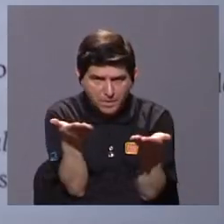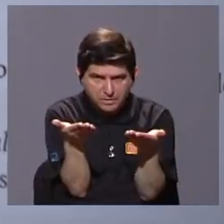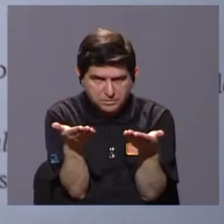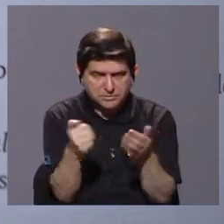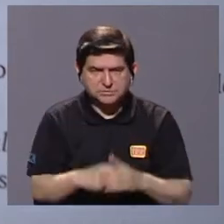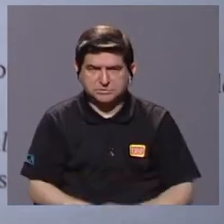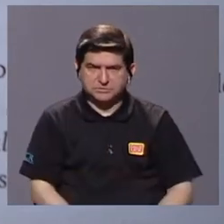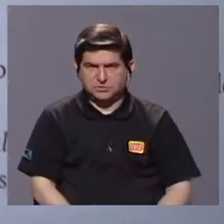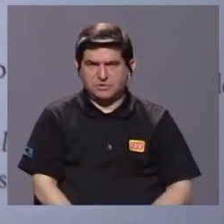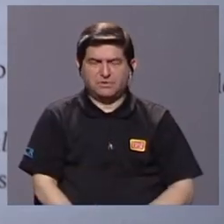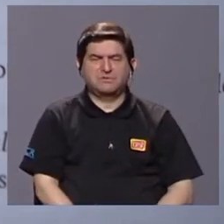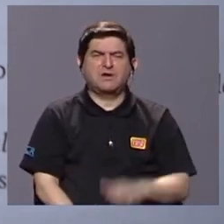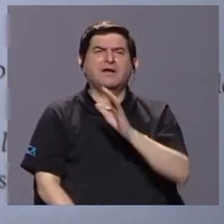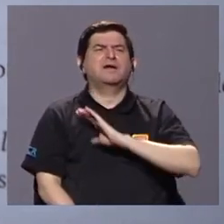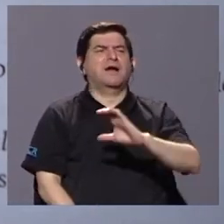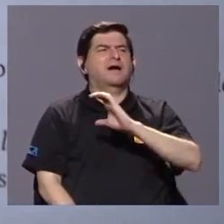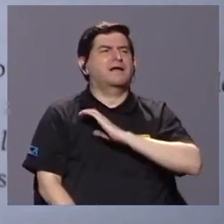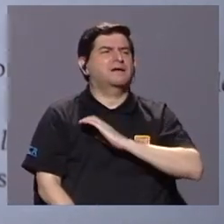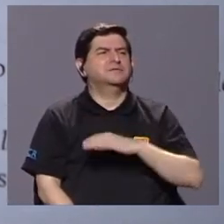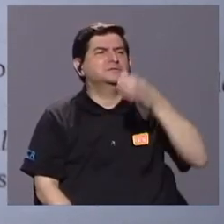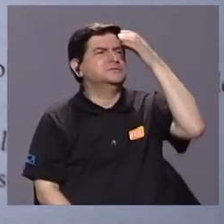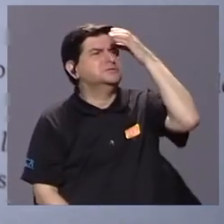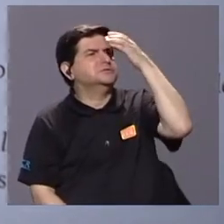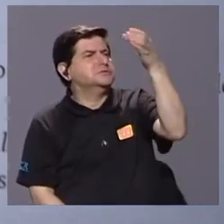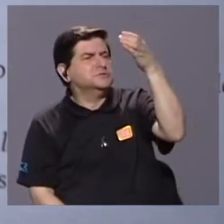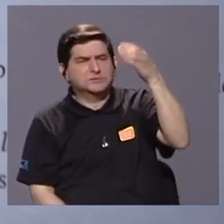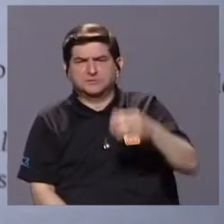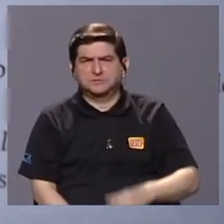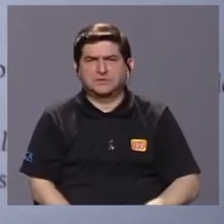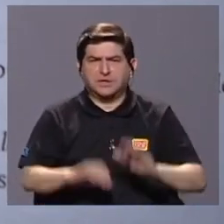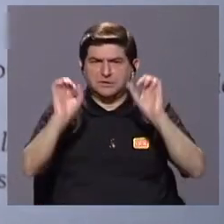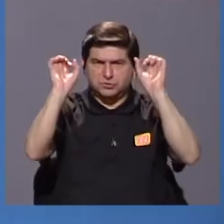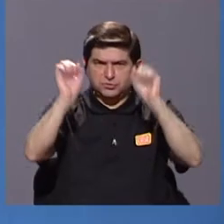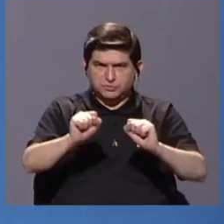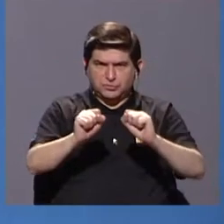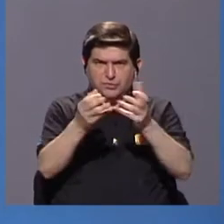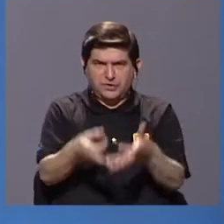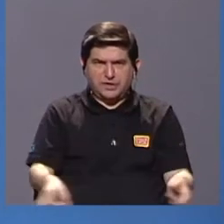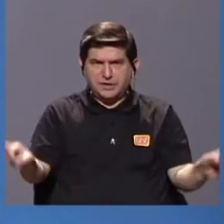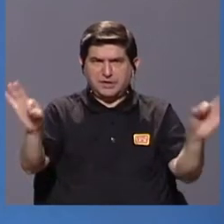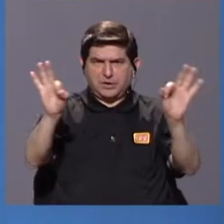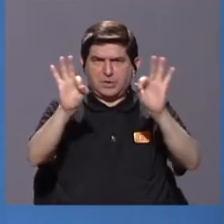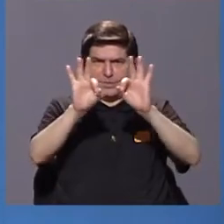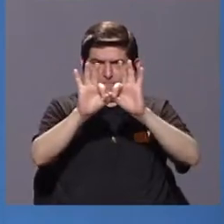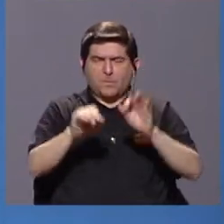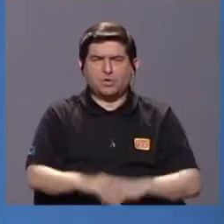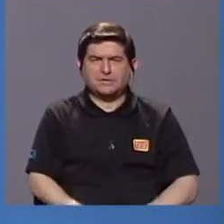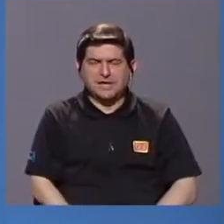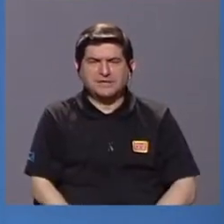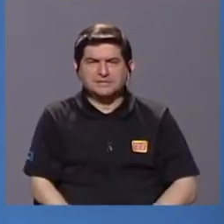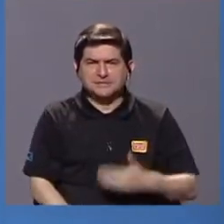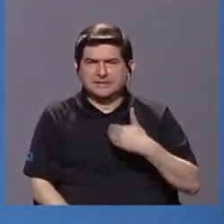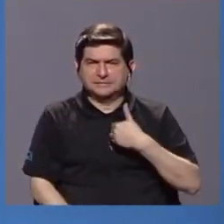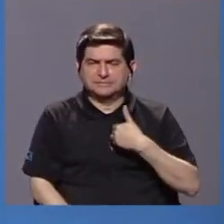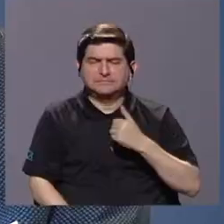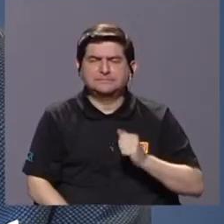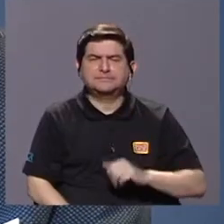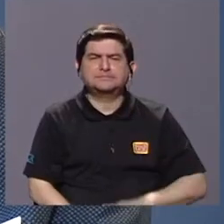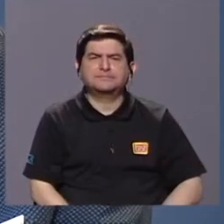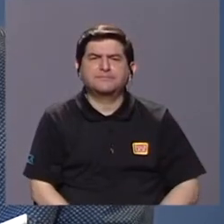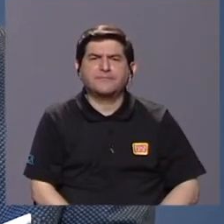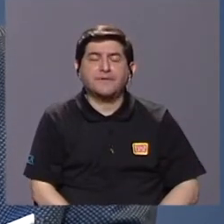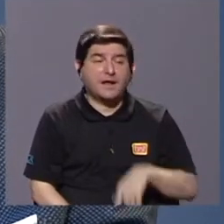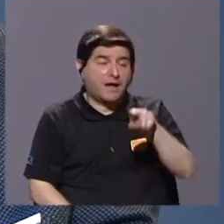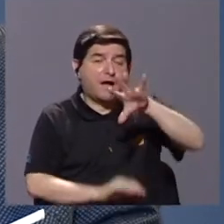aspectos culturales que eran importantes para ellos. A